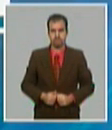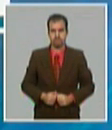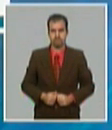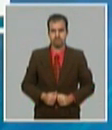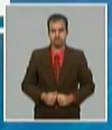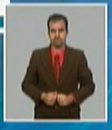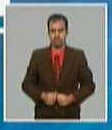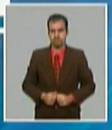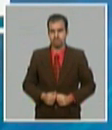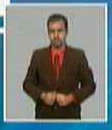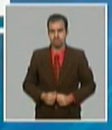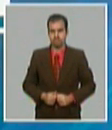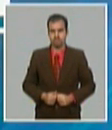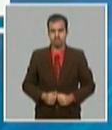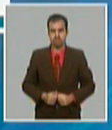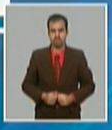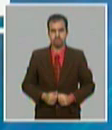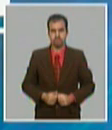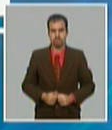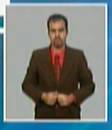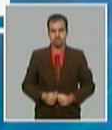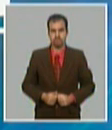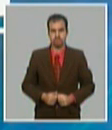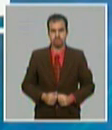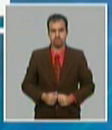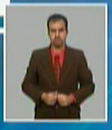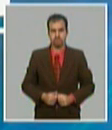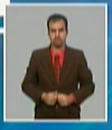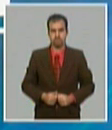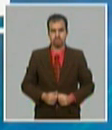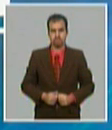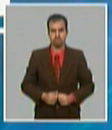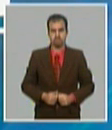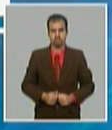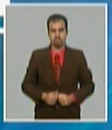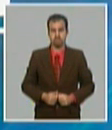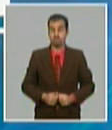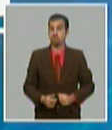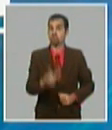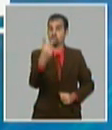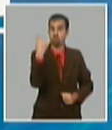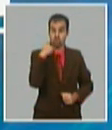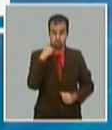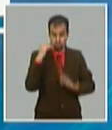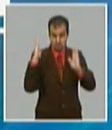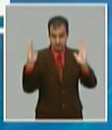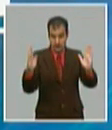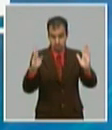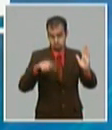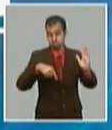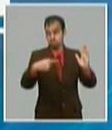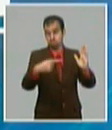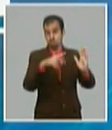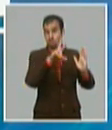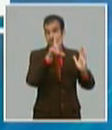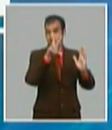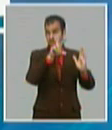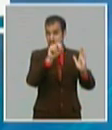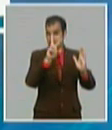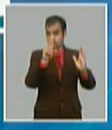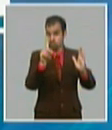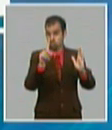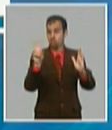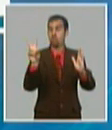estamos proyectando la recuperación en los próximos dos años o sea entre los años 2021 y el